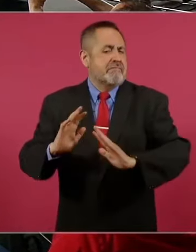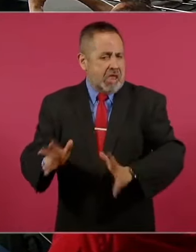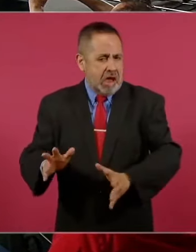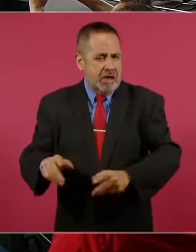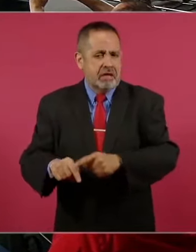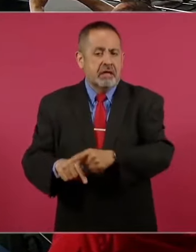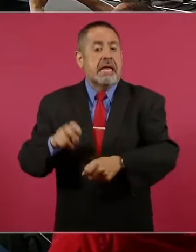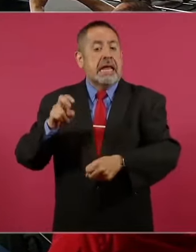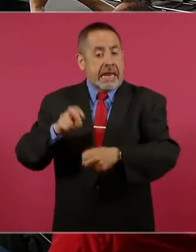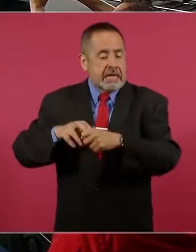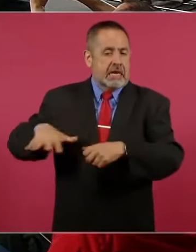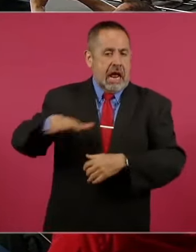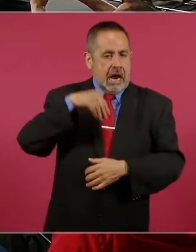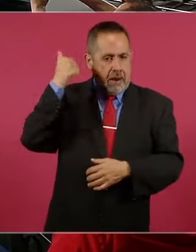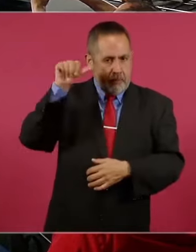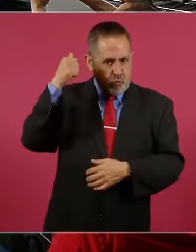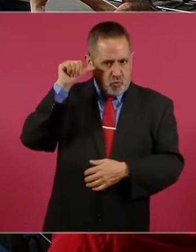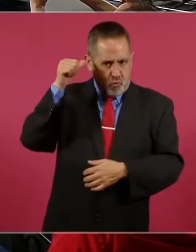Acapulco.